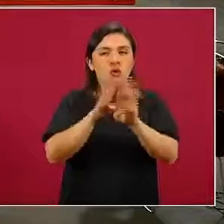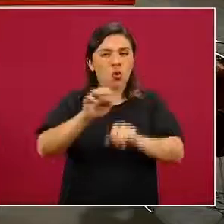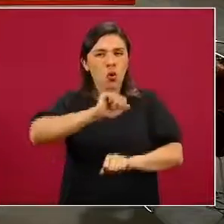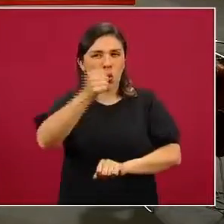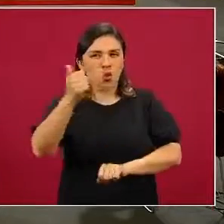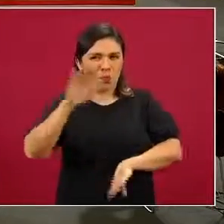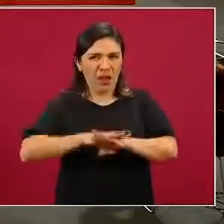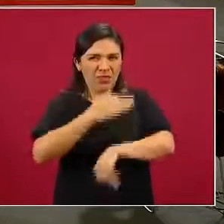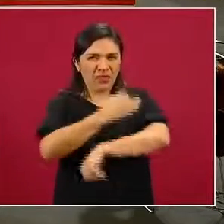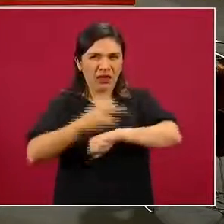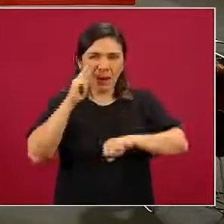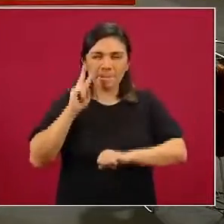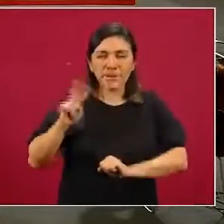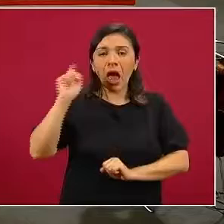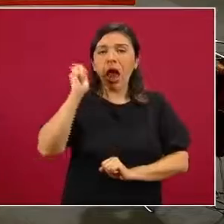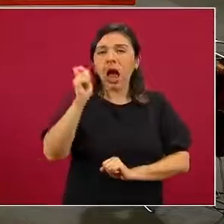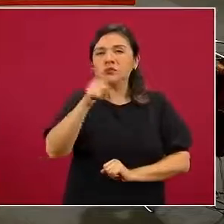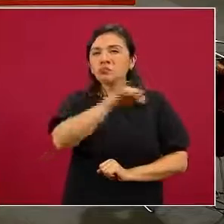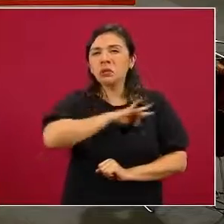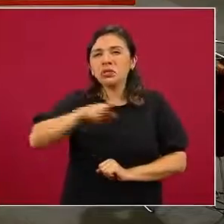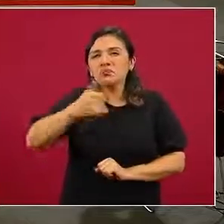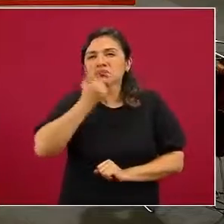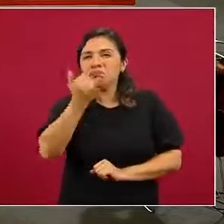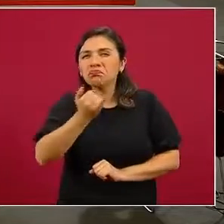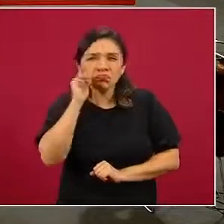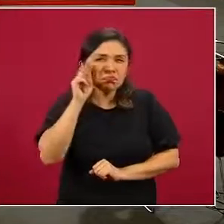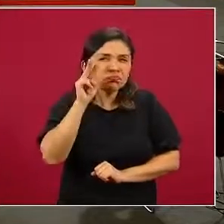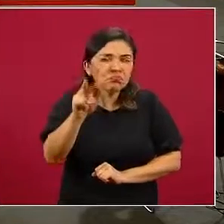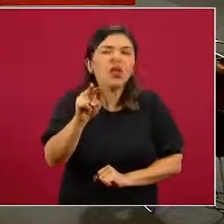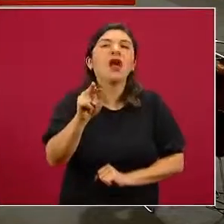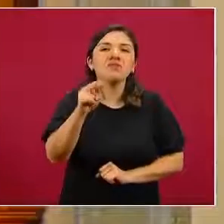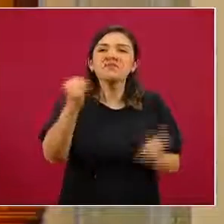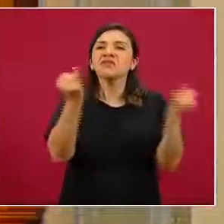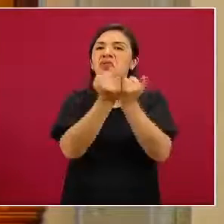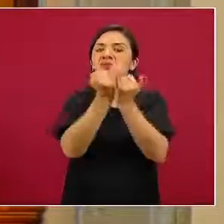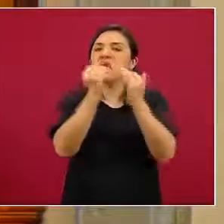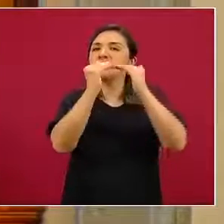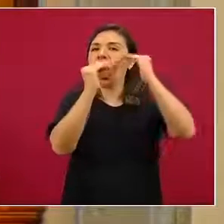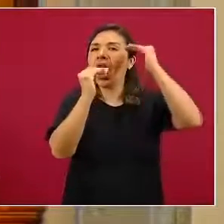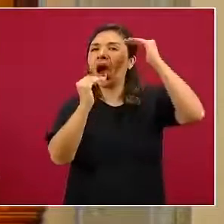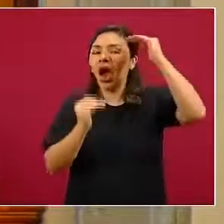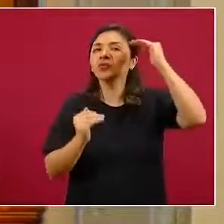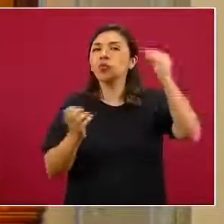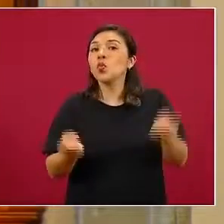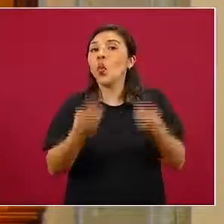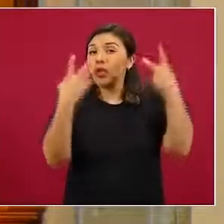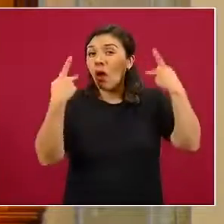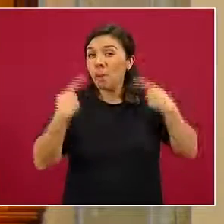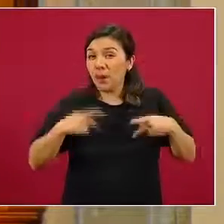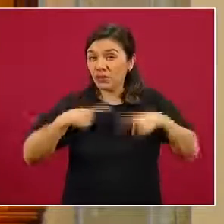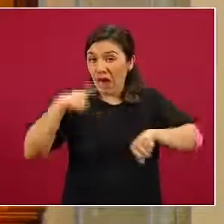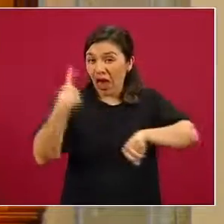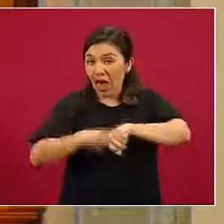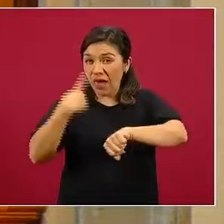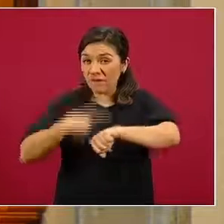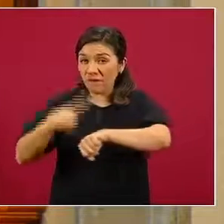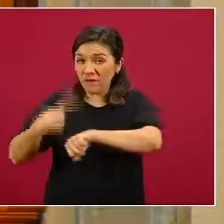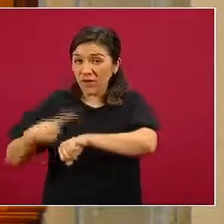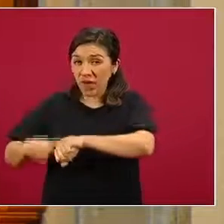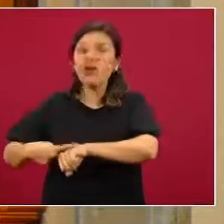gráficos, nos permite en la estimación ver también cómo ha disminuido la carga de enfermedad de las personas